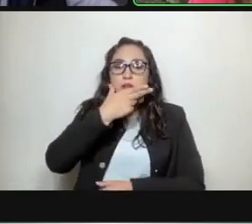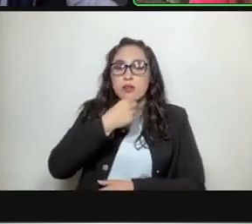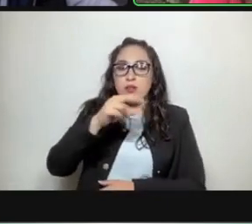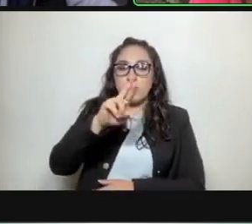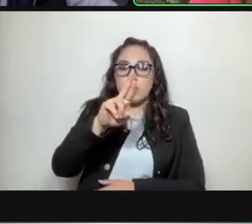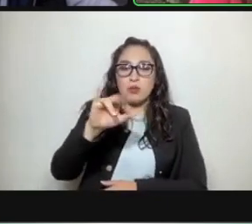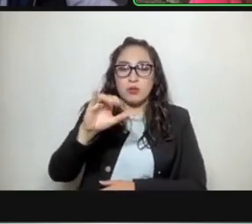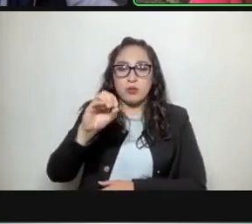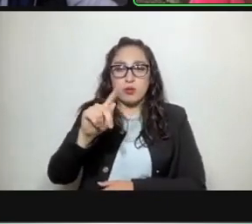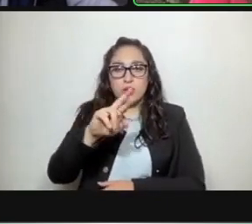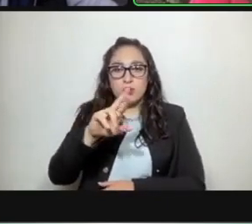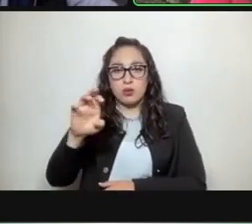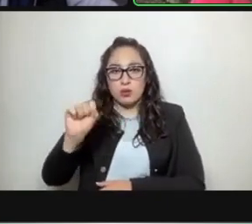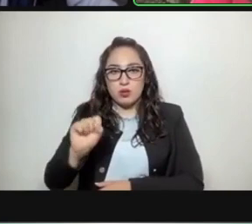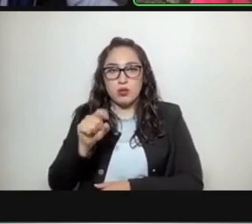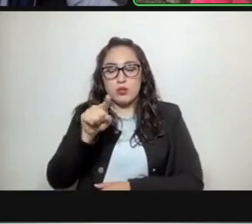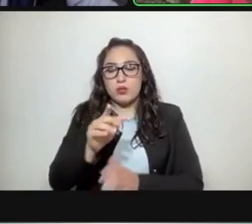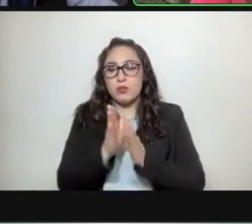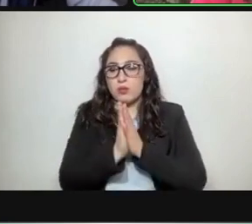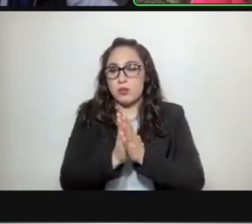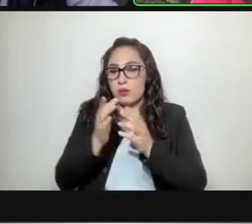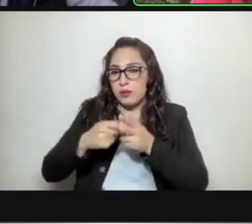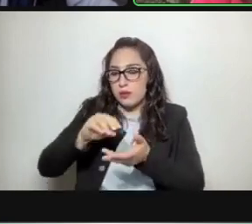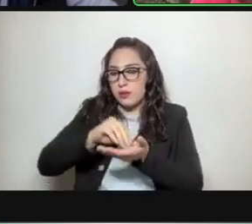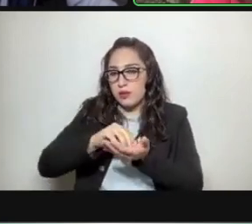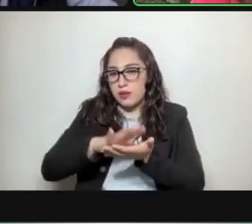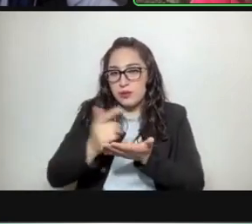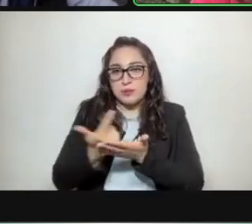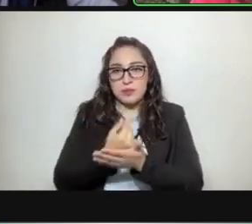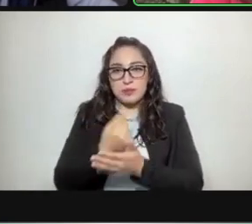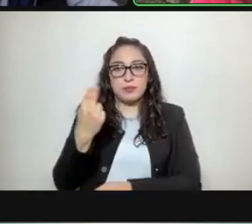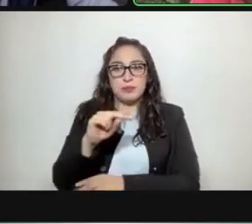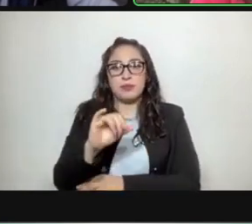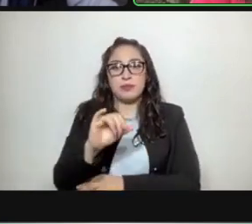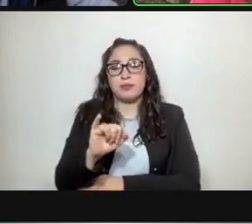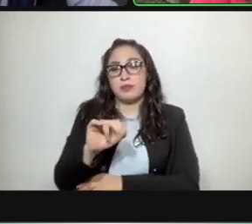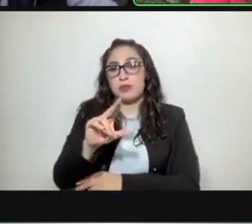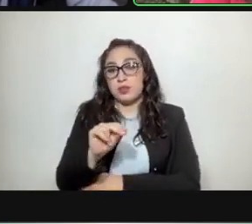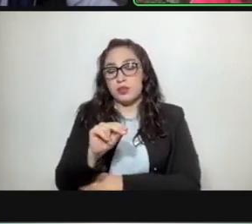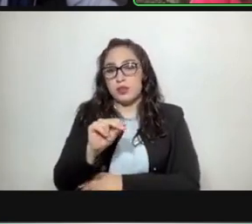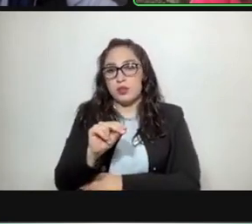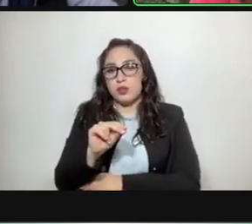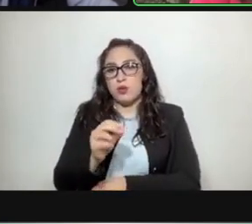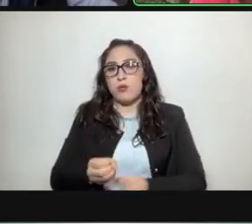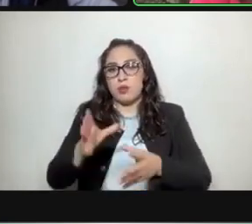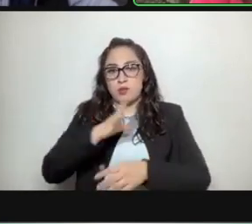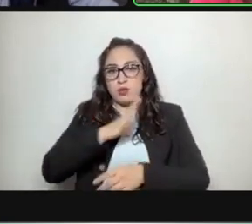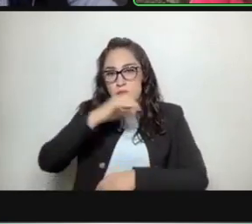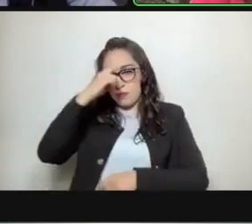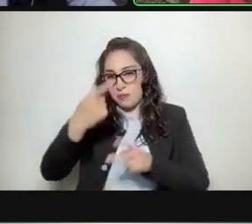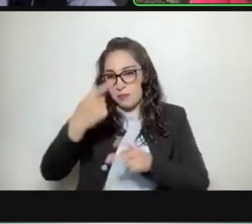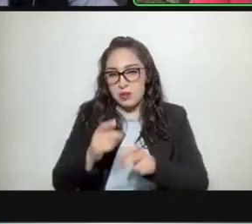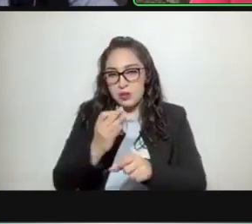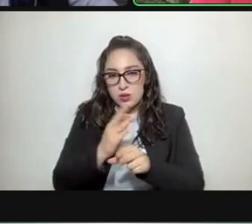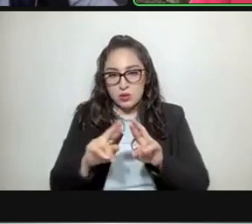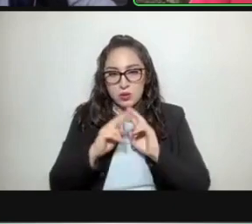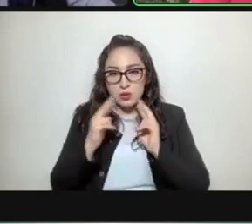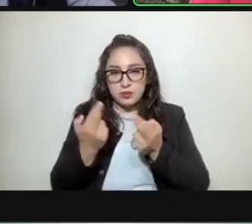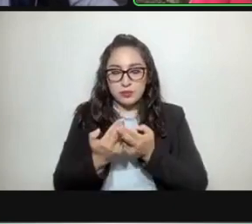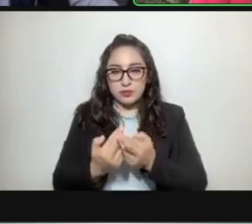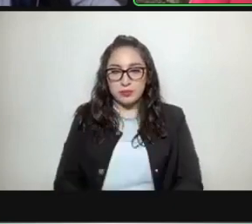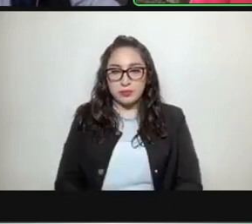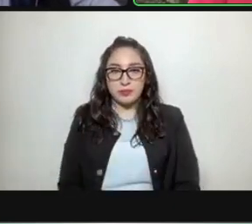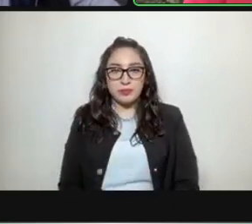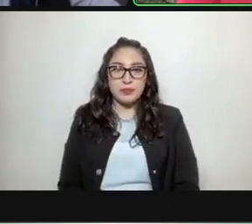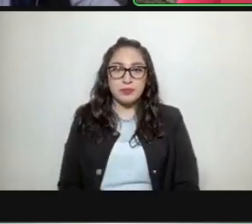secretario de esta comisión proceda a dar cuenta de las y los diputados que se encuentran presentes y verificar si existe el gobierno legal para